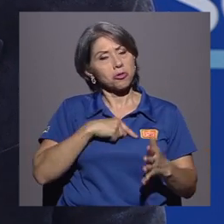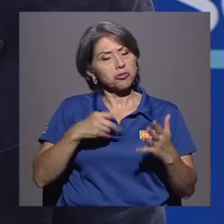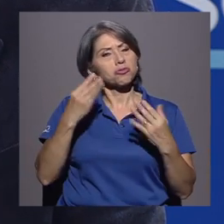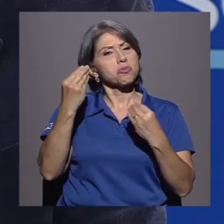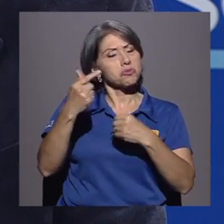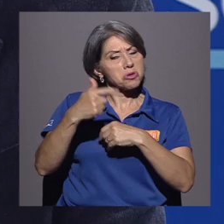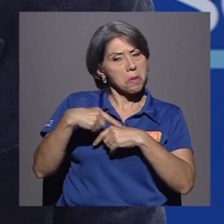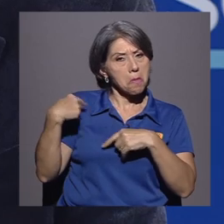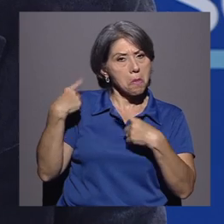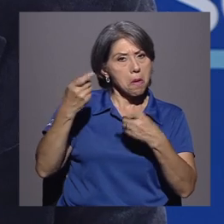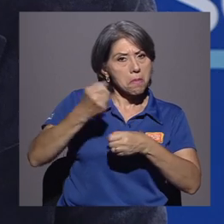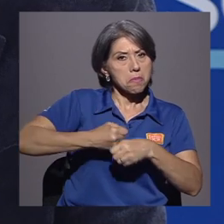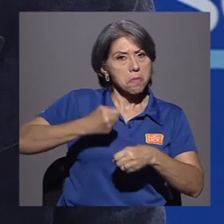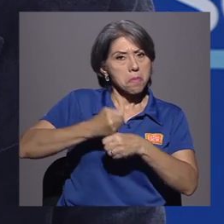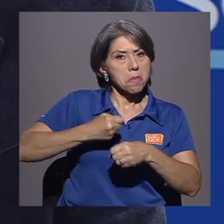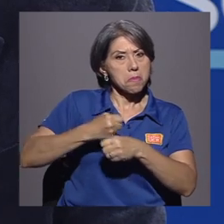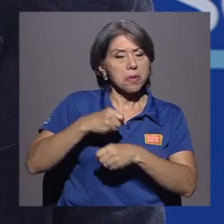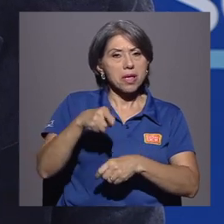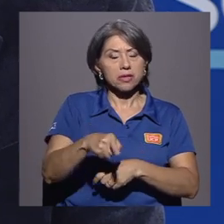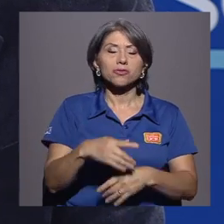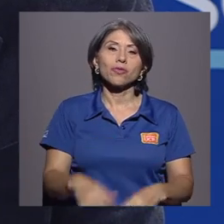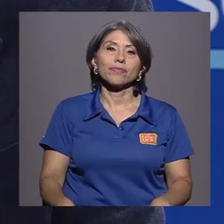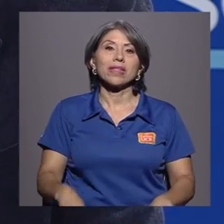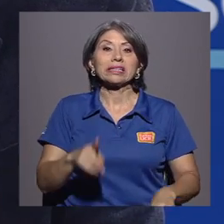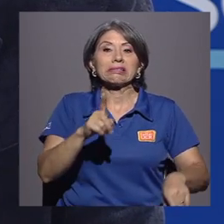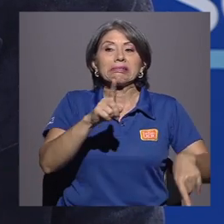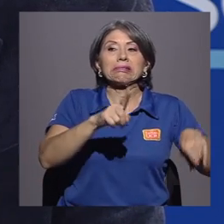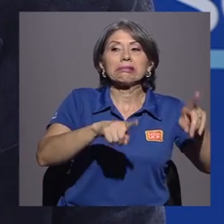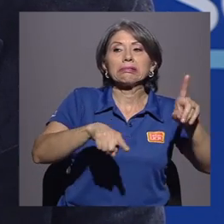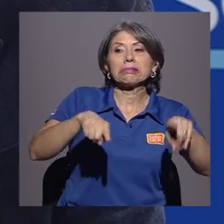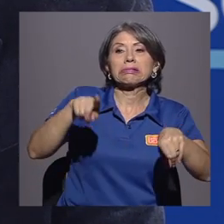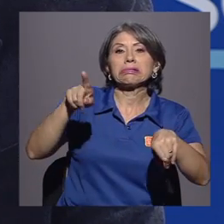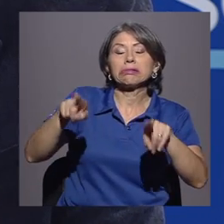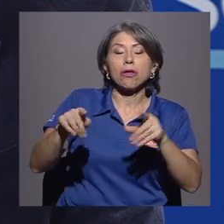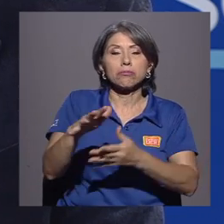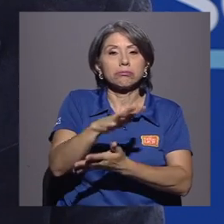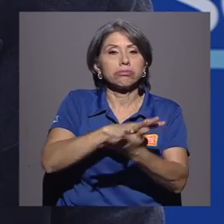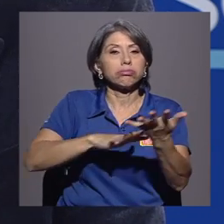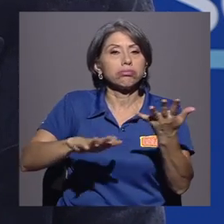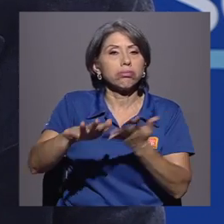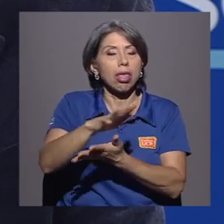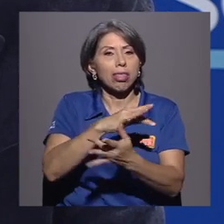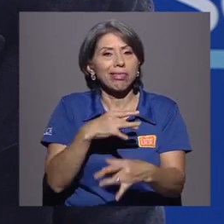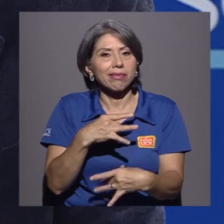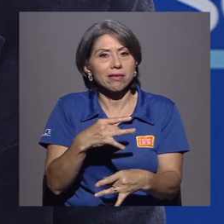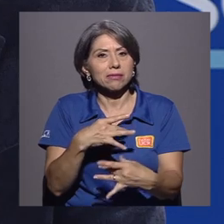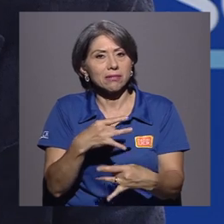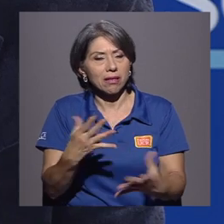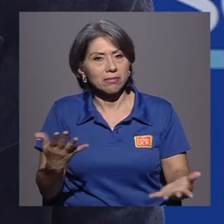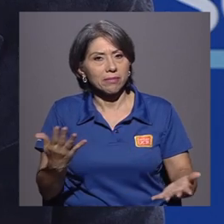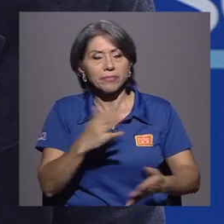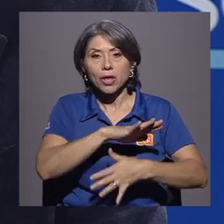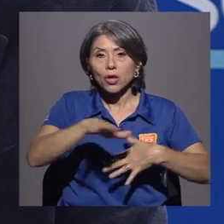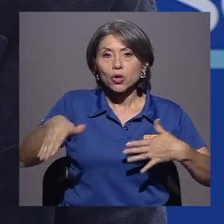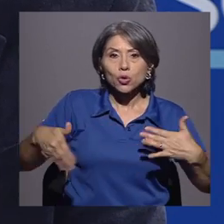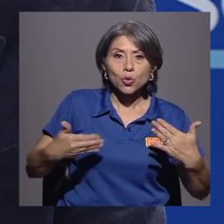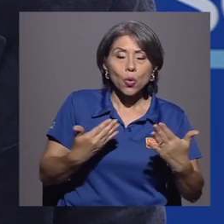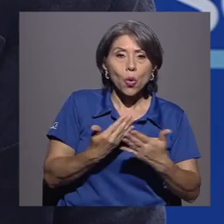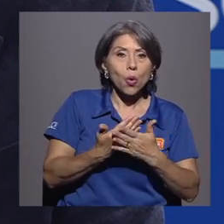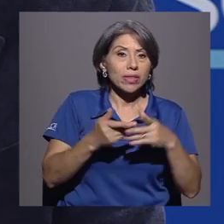ratillo en esto. Entonces, es muy interesante la mezcla que hay también de todos